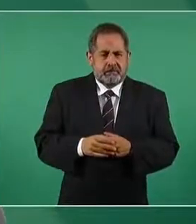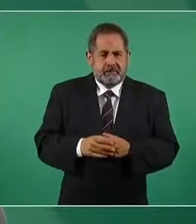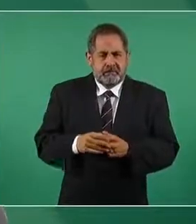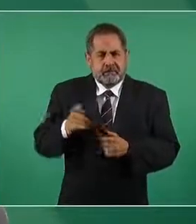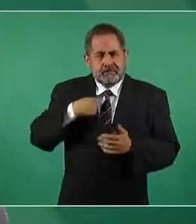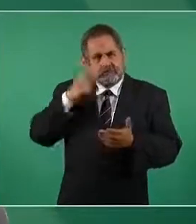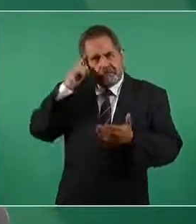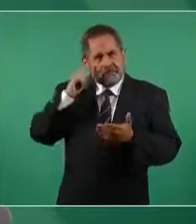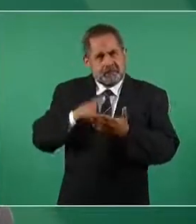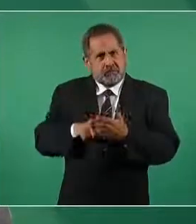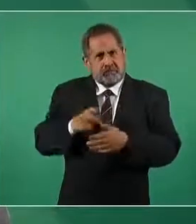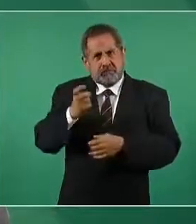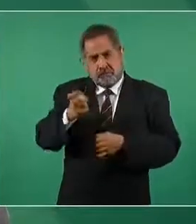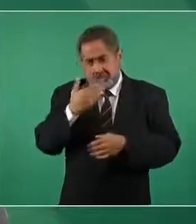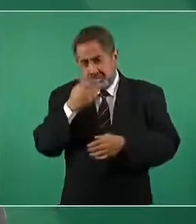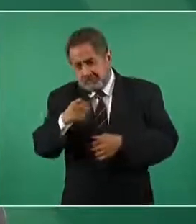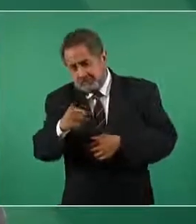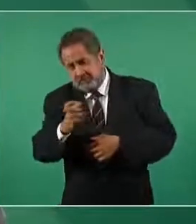creo que sea